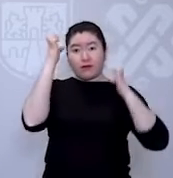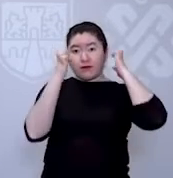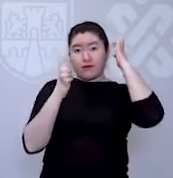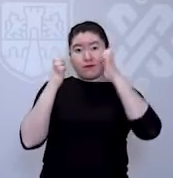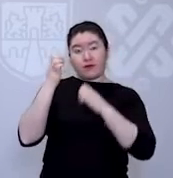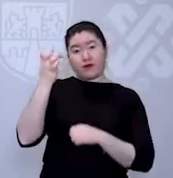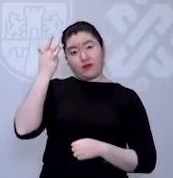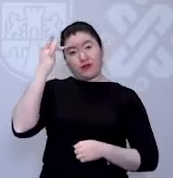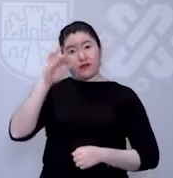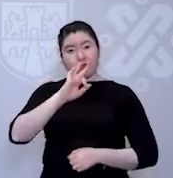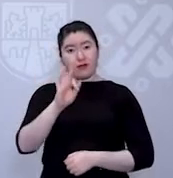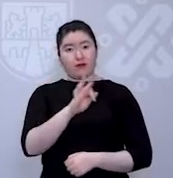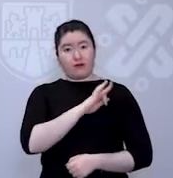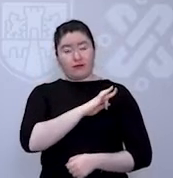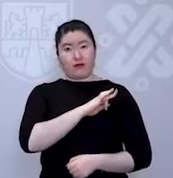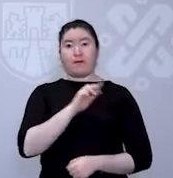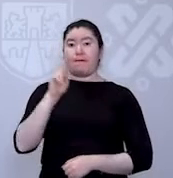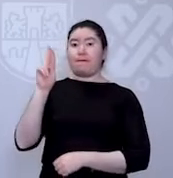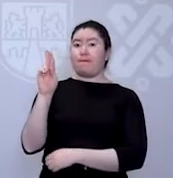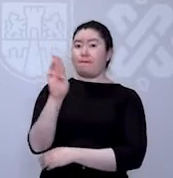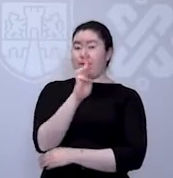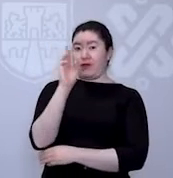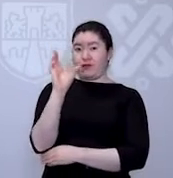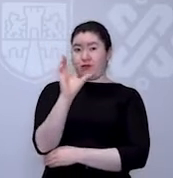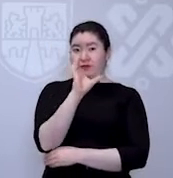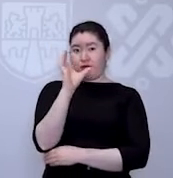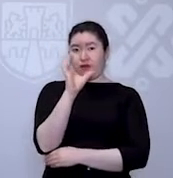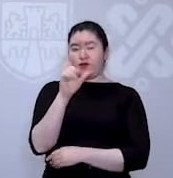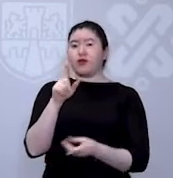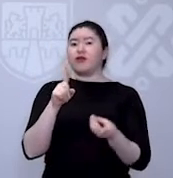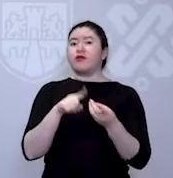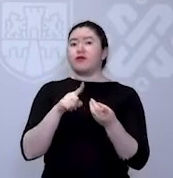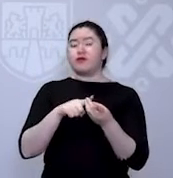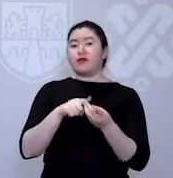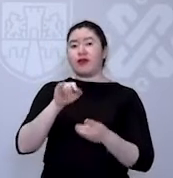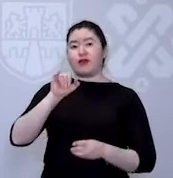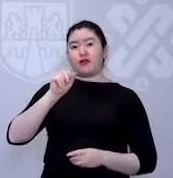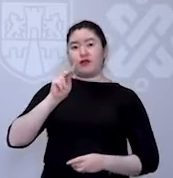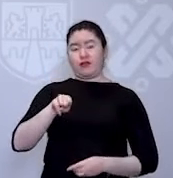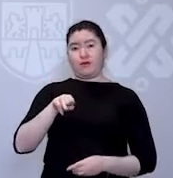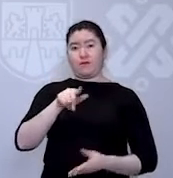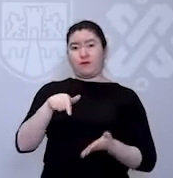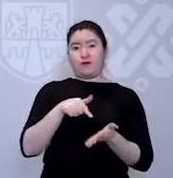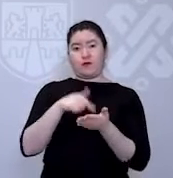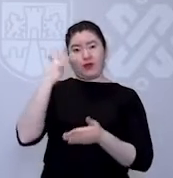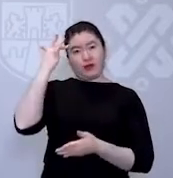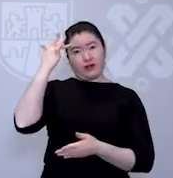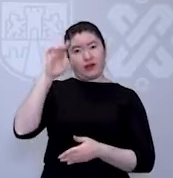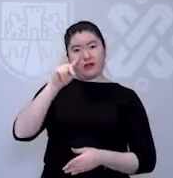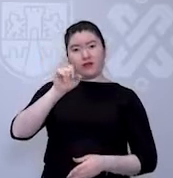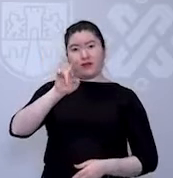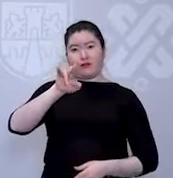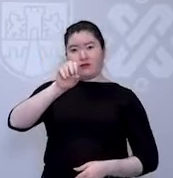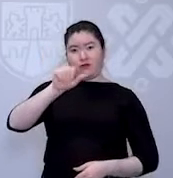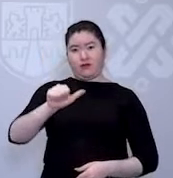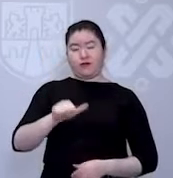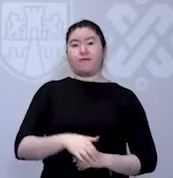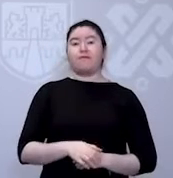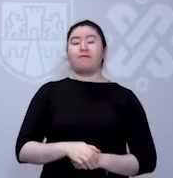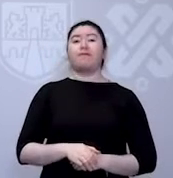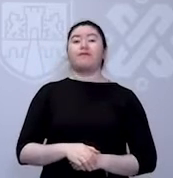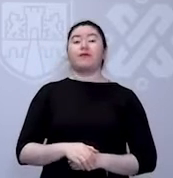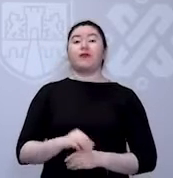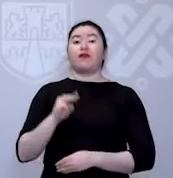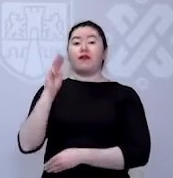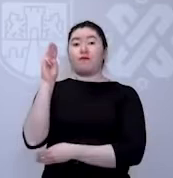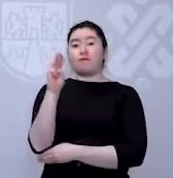Magdalena Contreras, en este caso será en el ITAM Campus Santa Teresa y para Milpalta, en el Deportivo Villa